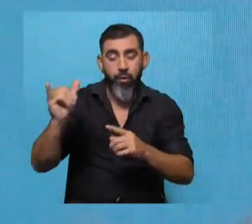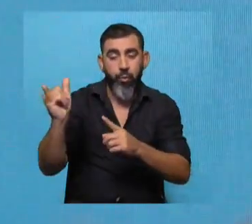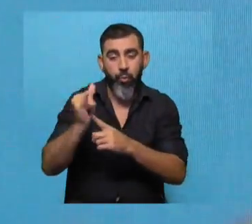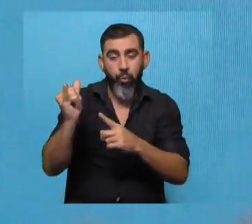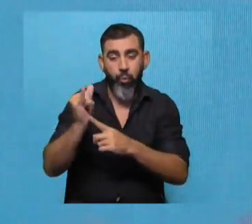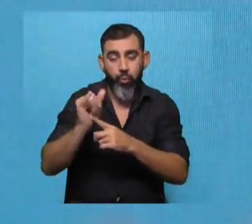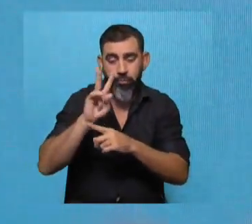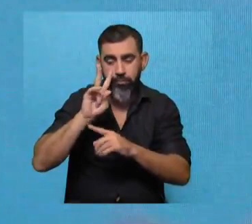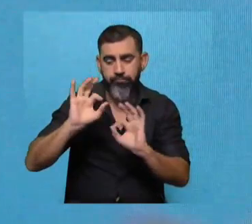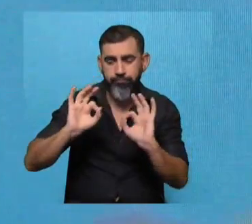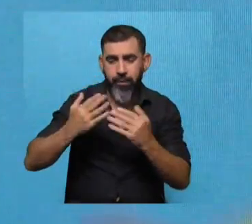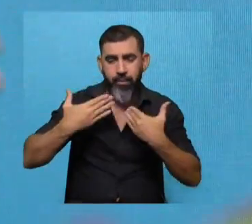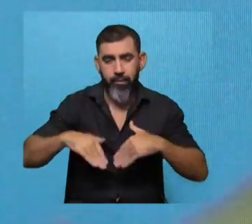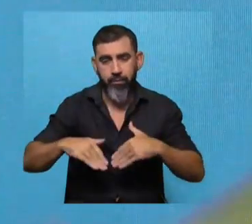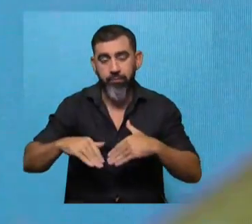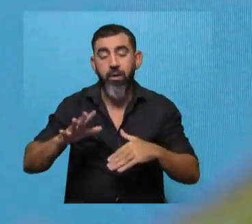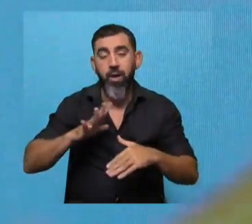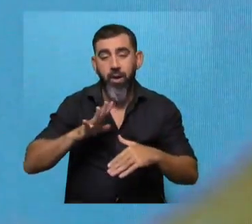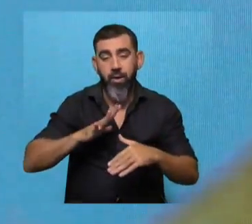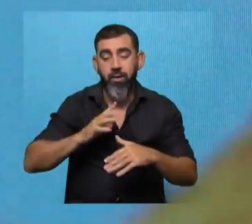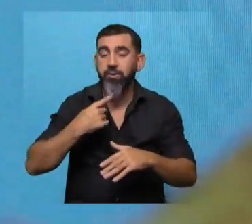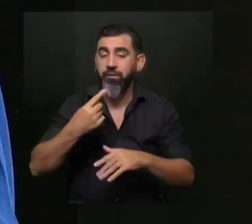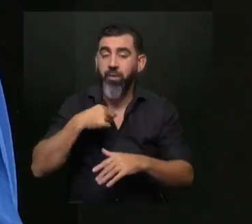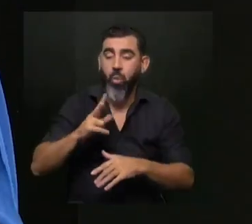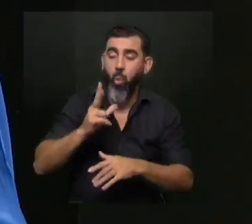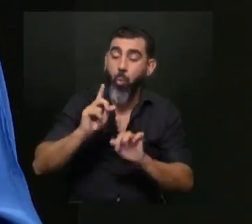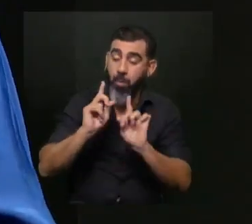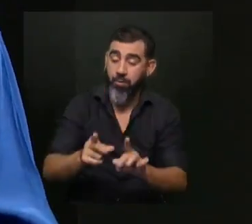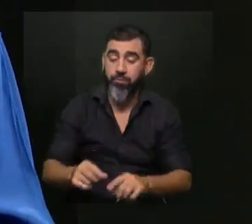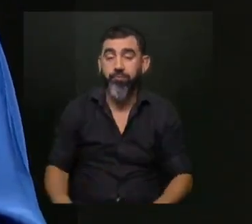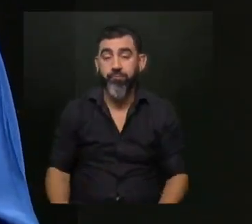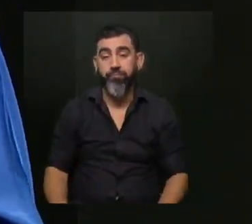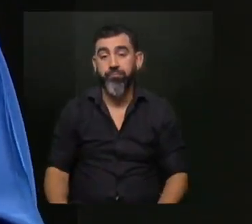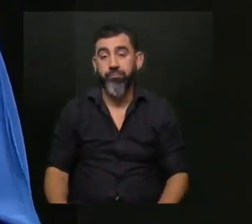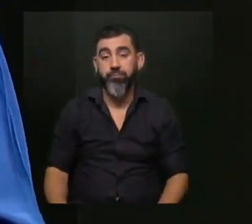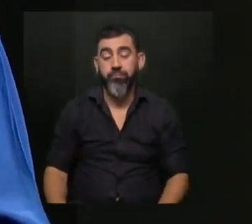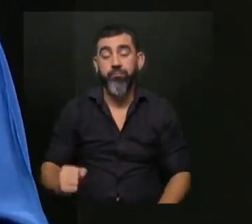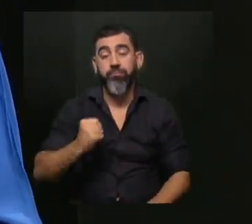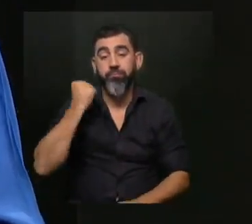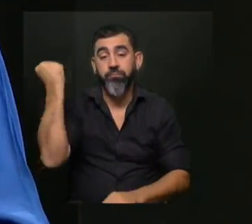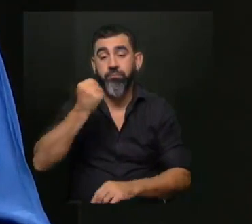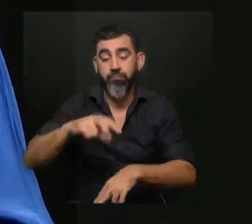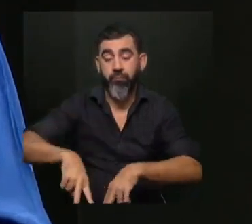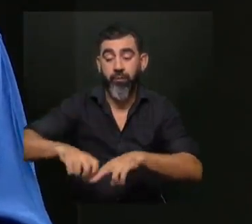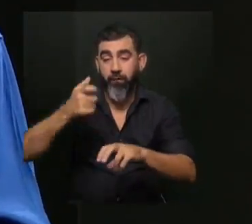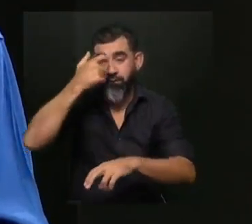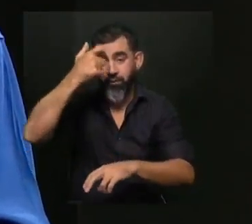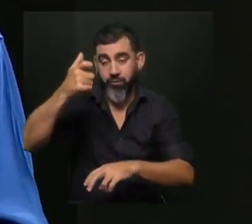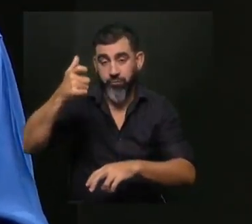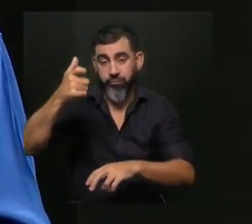y lo mirar. Y hay una buena parte que aplica al ser humano también. Y bueno, la importancia de la investigación científica y